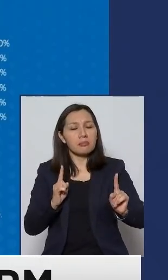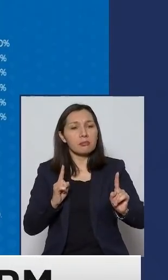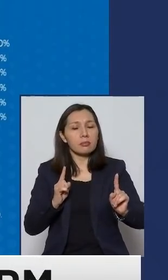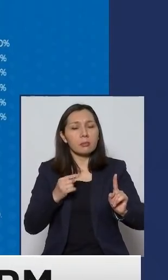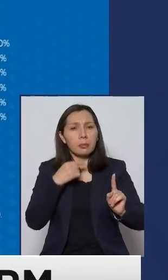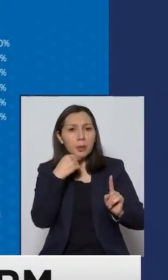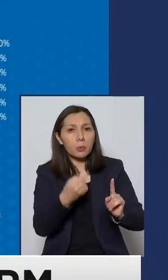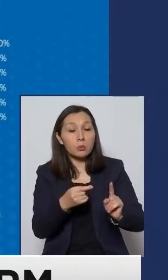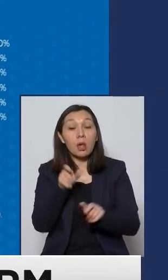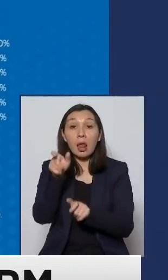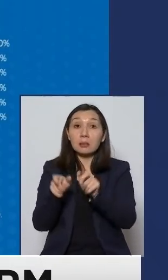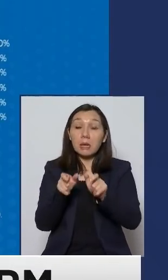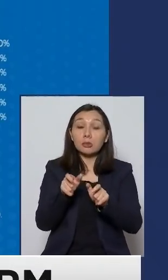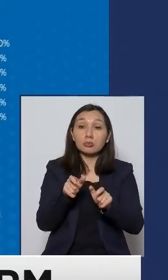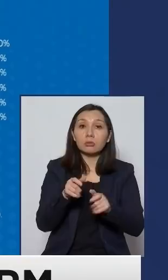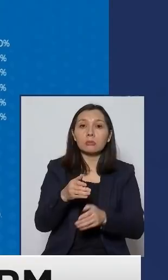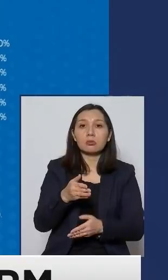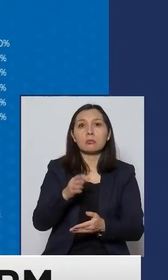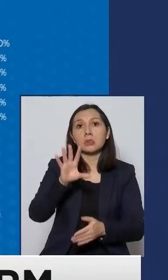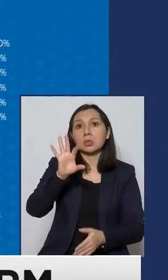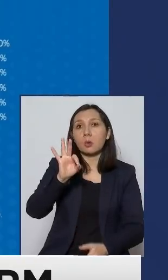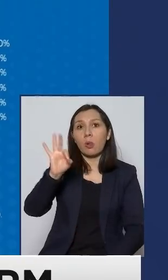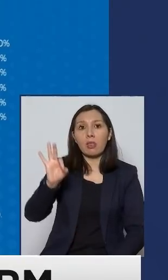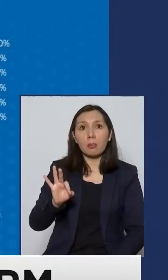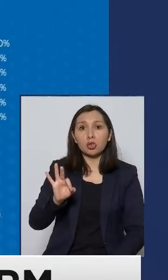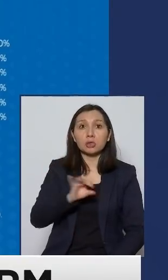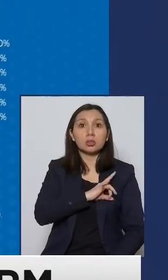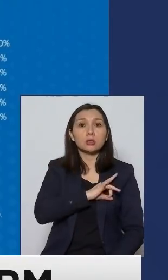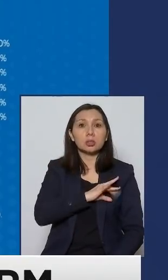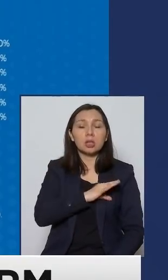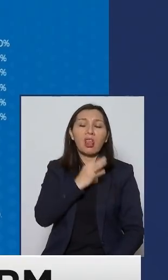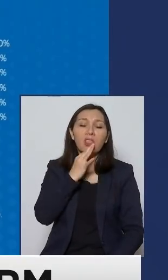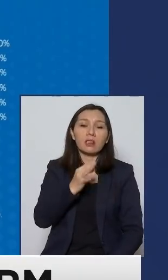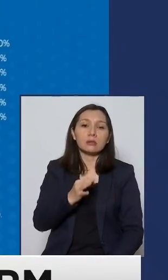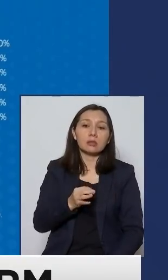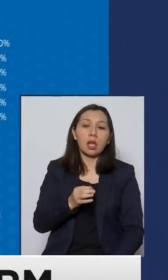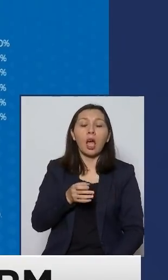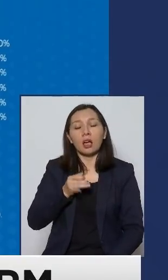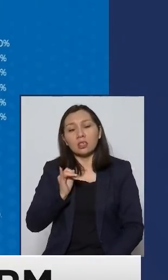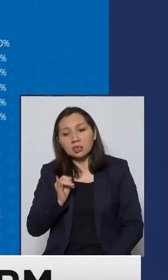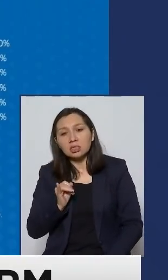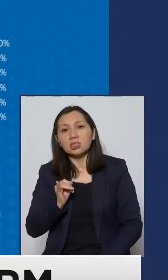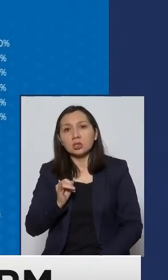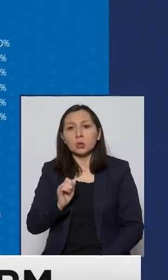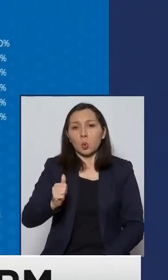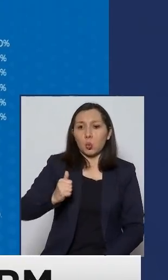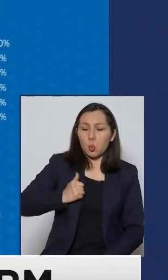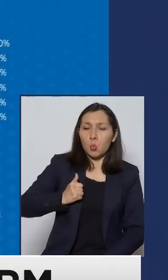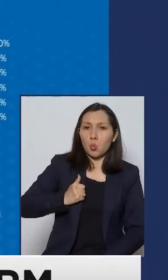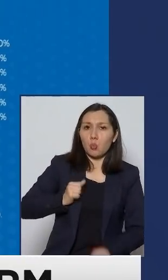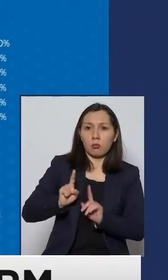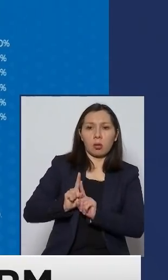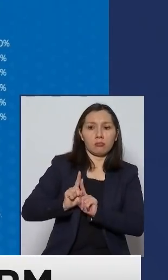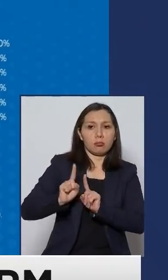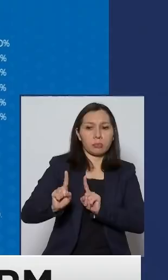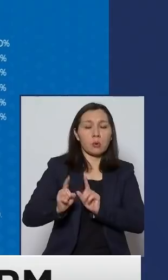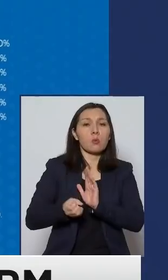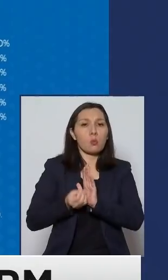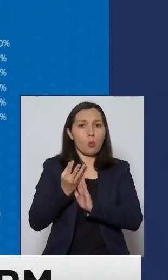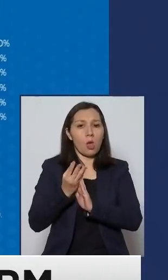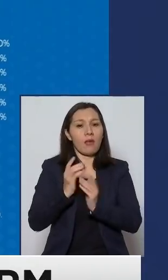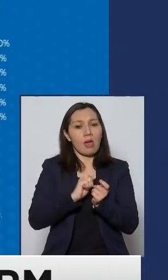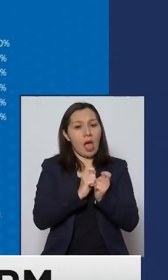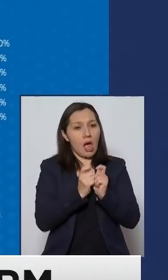solamente la mitad de las personas en Chile dice que está haciendo medidas nuevas